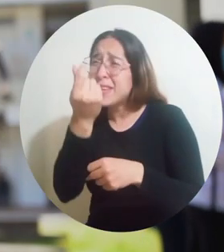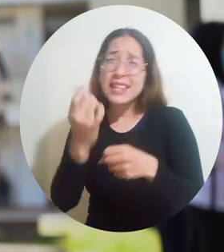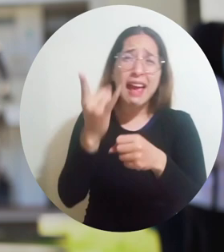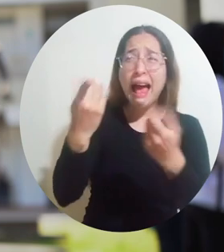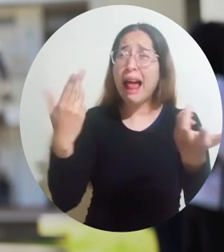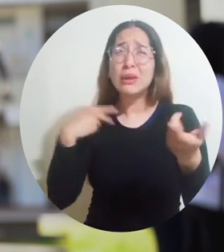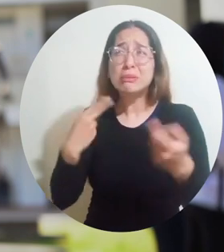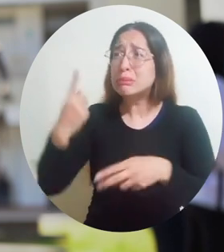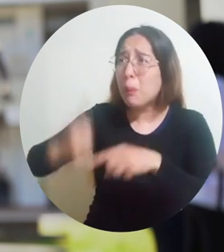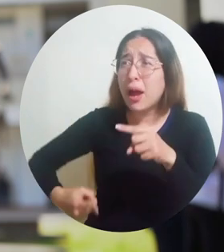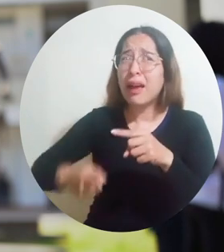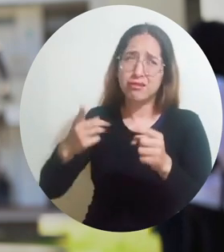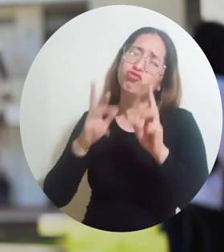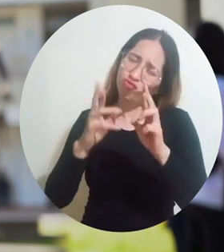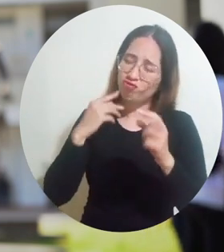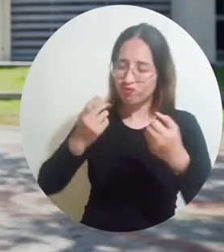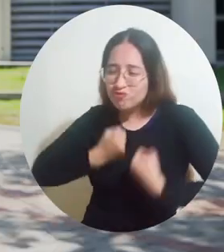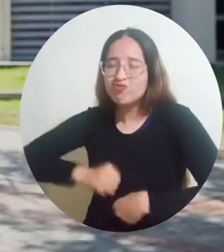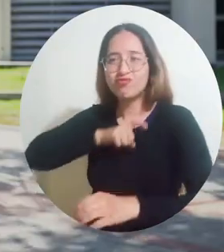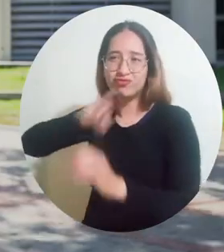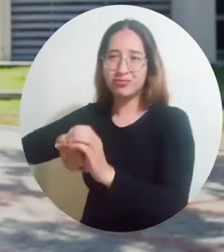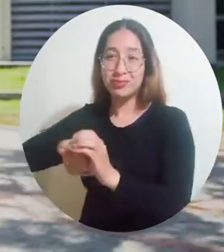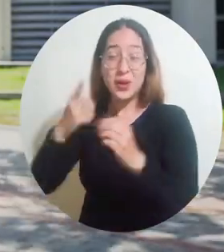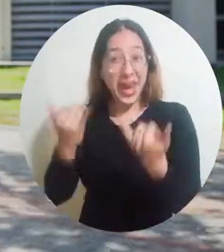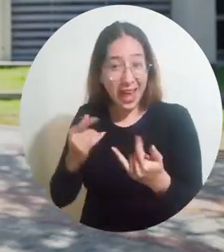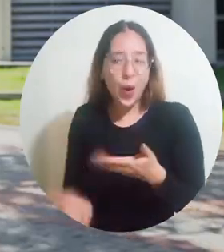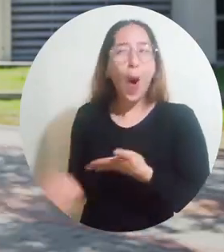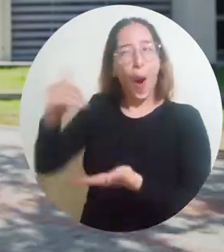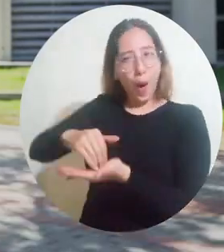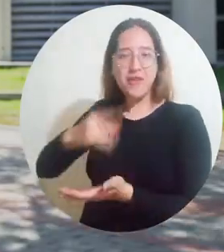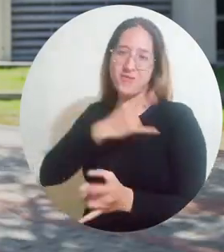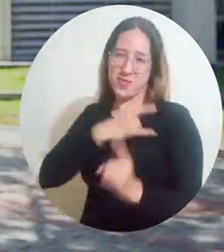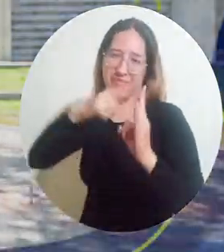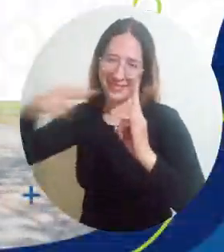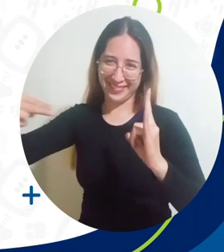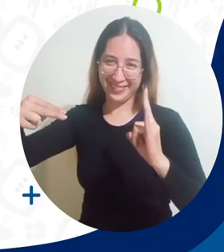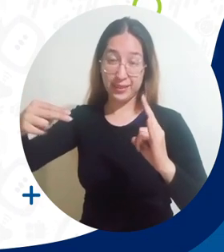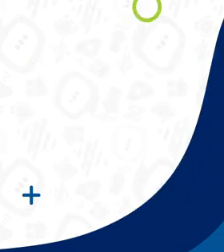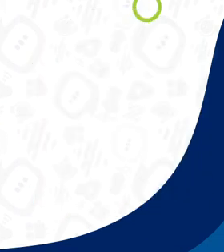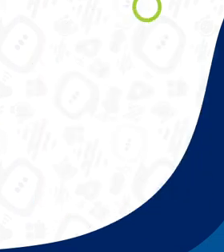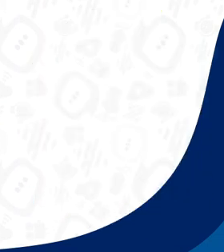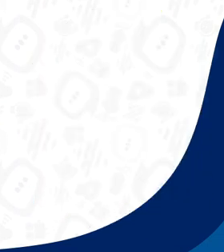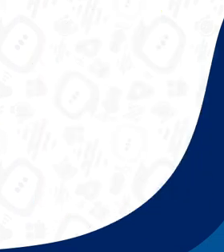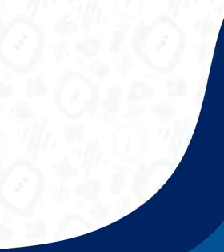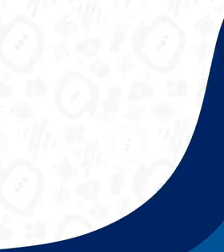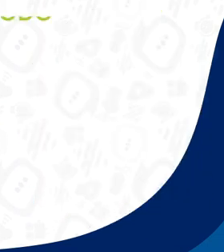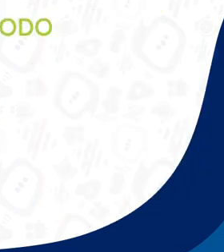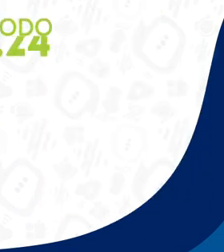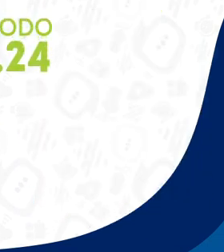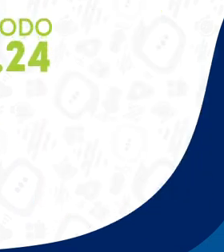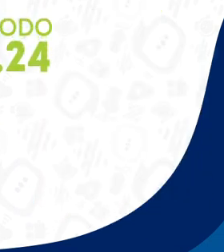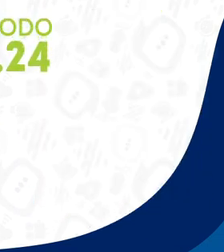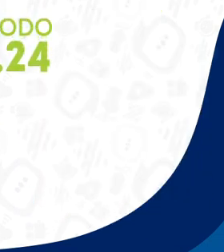por situaciones difíciles no pueden lograr hacer. Esto es retornar a la Universidad del Matalena. Universidad del